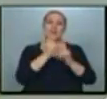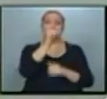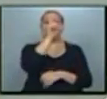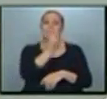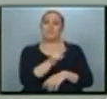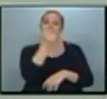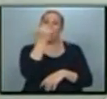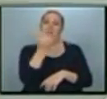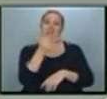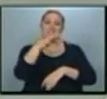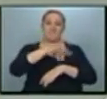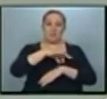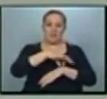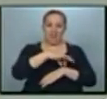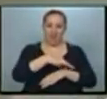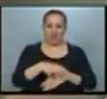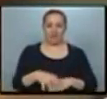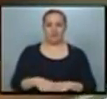enfermedad.